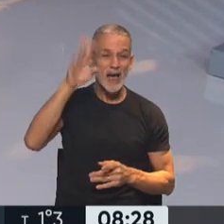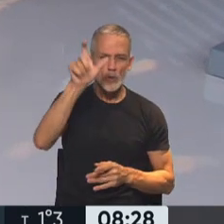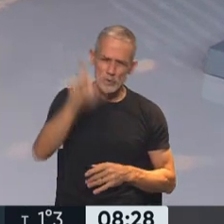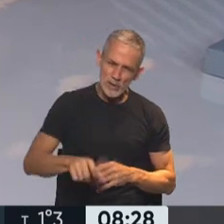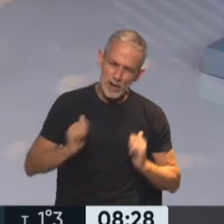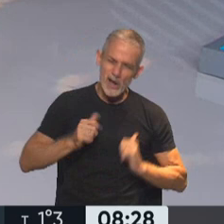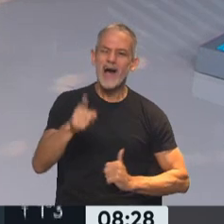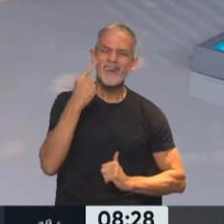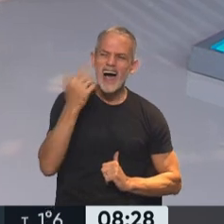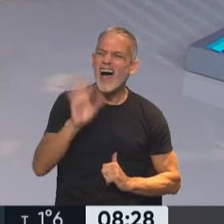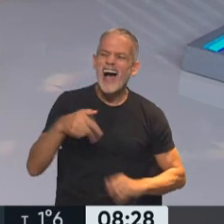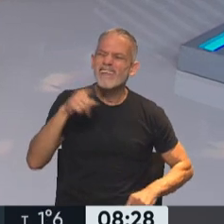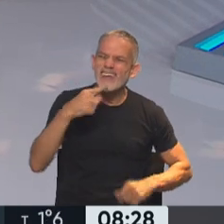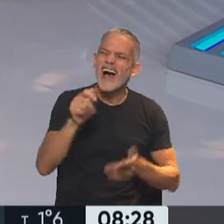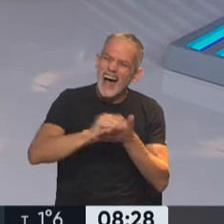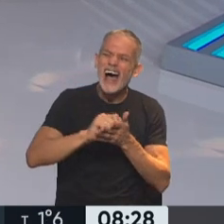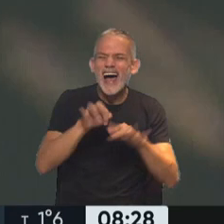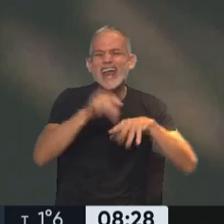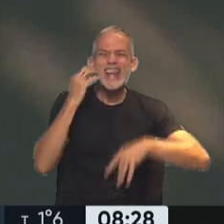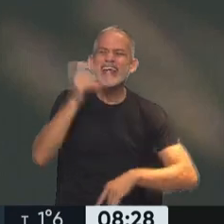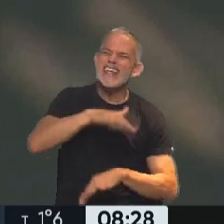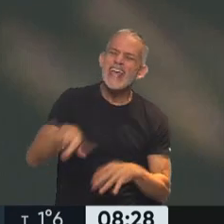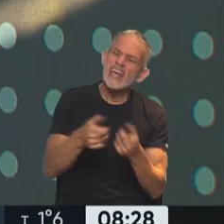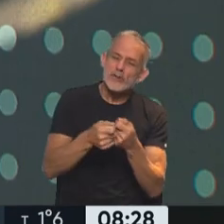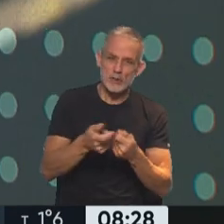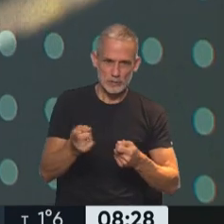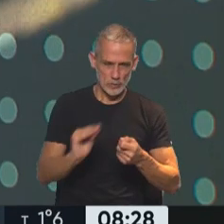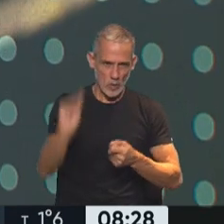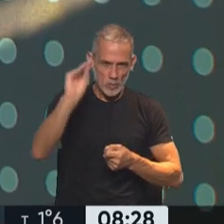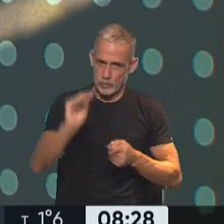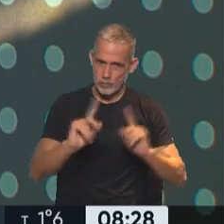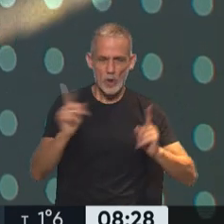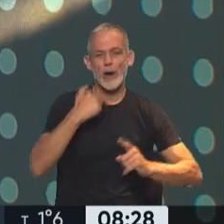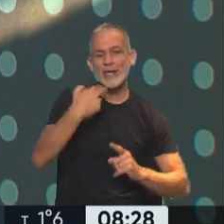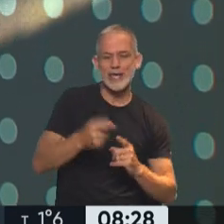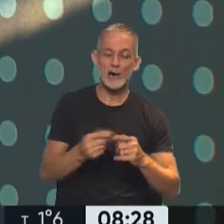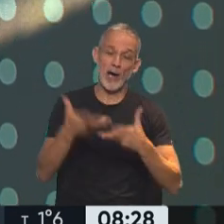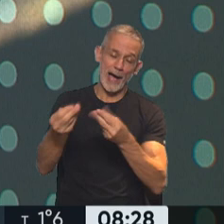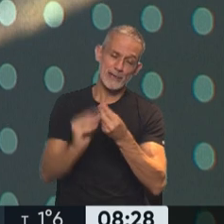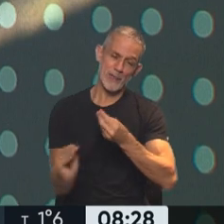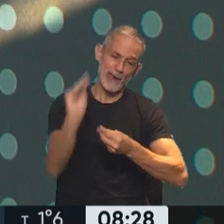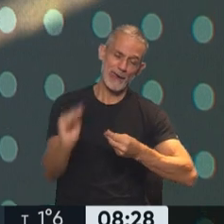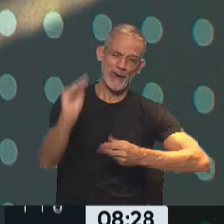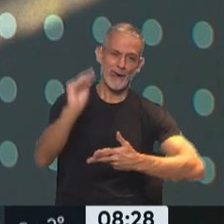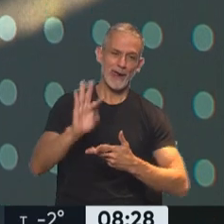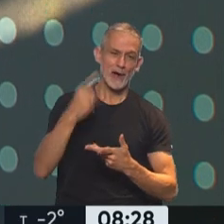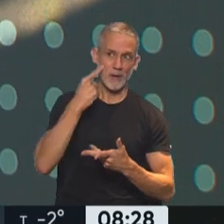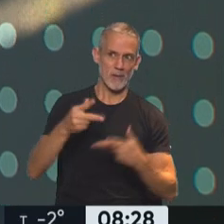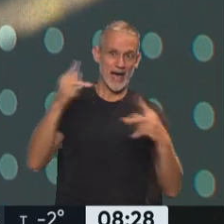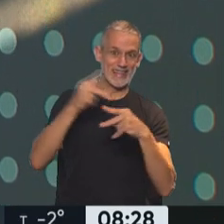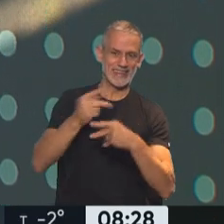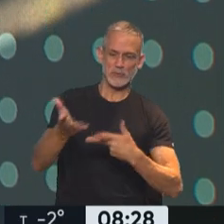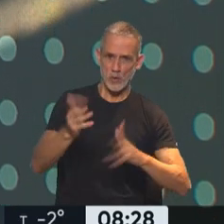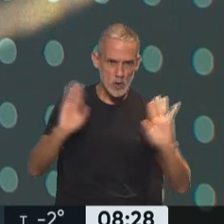mayor, decimos, ah, se lo debe estar escribiendo el nieto, se lo debe estar subiendo algún nieto, algún hijo, alguien que lo quiere como ponderar en TikTok para